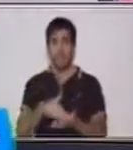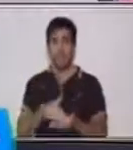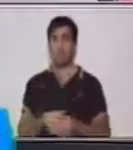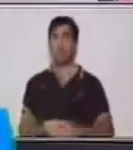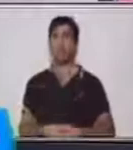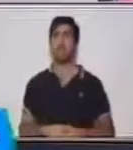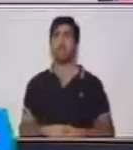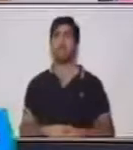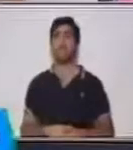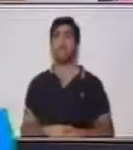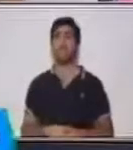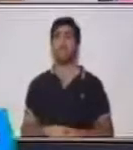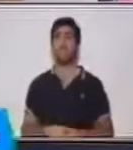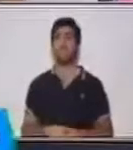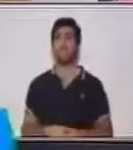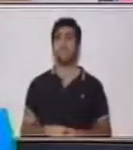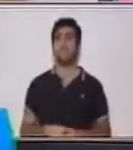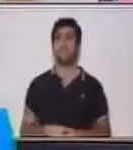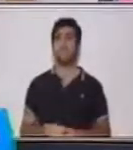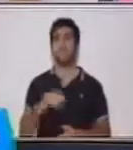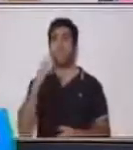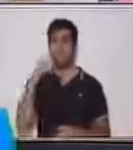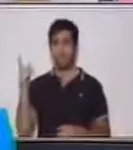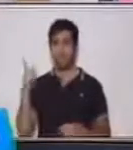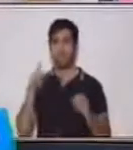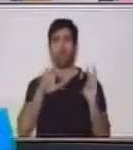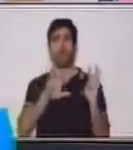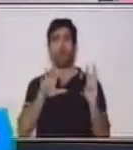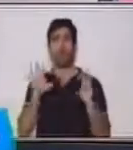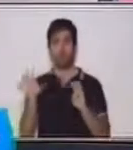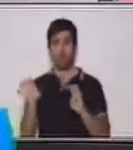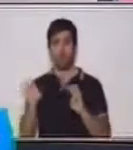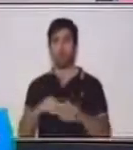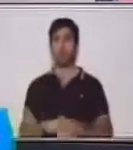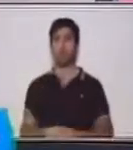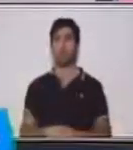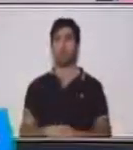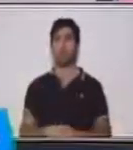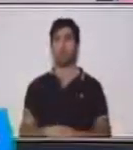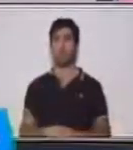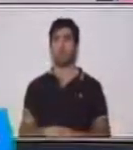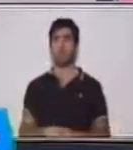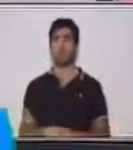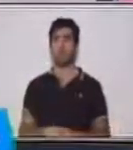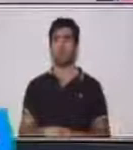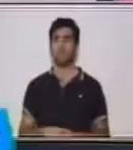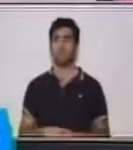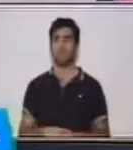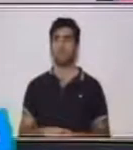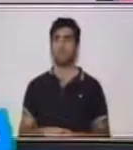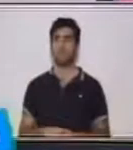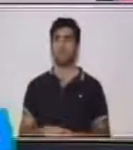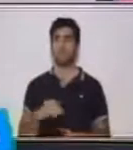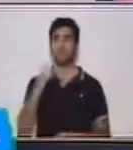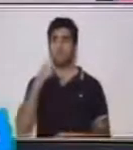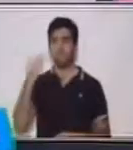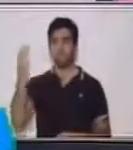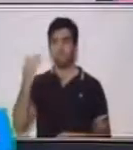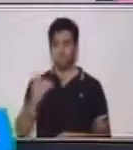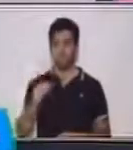Acá vamos a colocar ochocientos. Aquí vamos a escribir cuarenta.